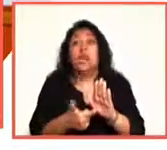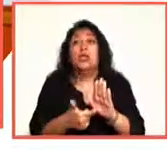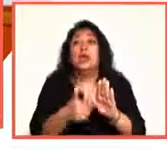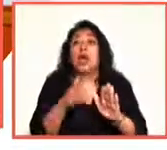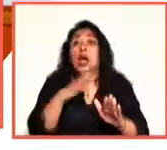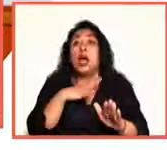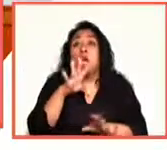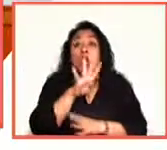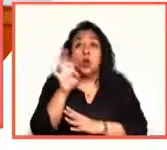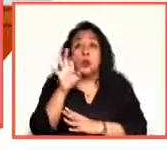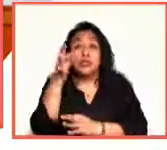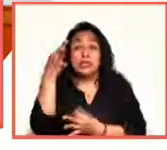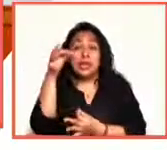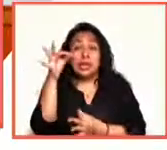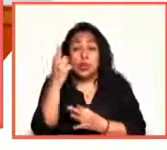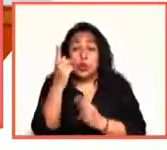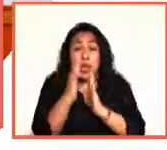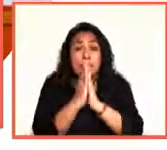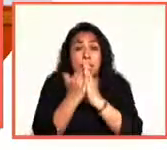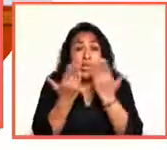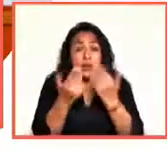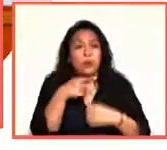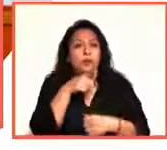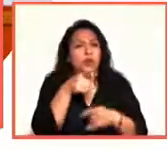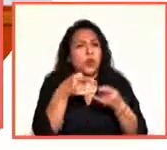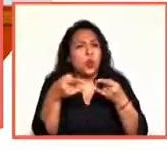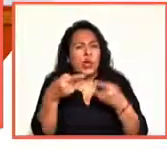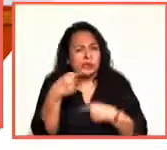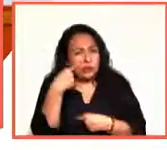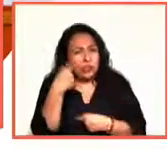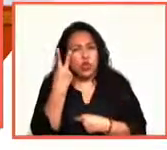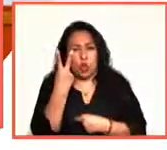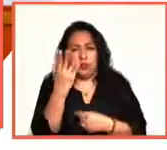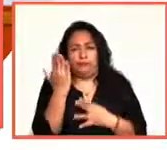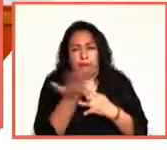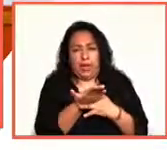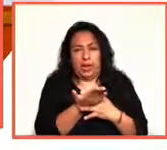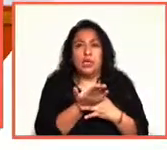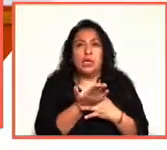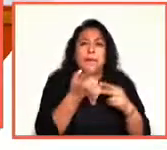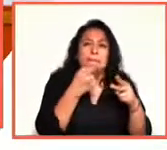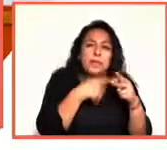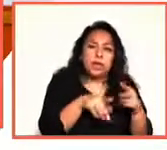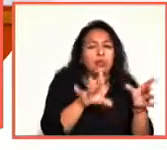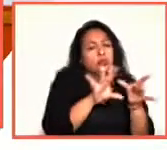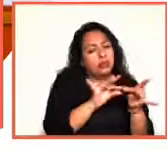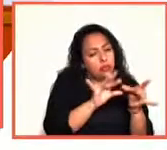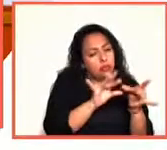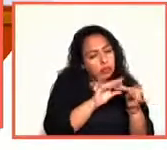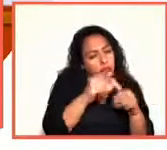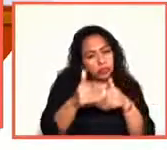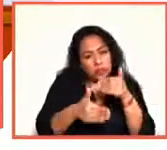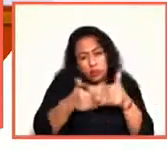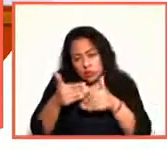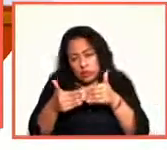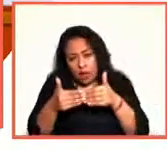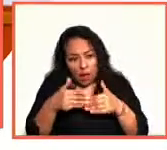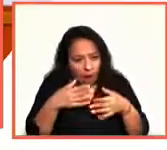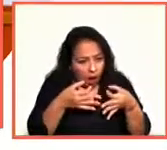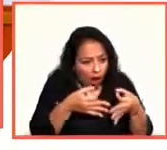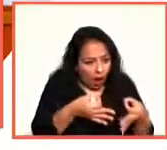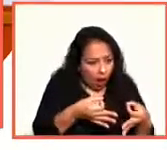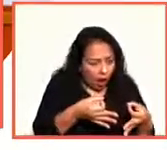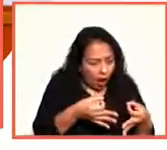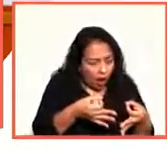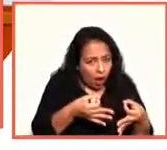900 páginas. Sus cuentos casi siempre tienen dos partes. Te empiezan contando una cosa y cuando ya estás ahí metido, dices, ah,